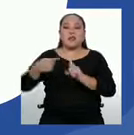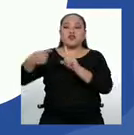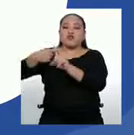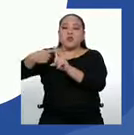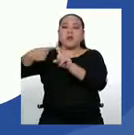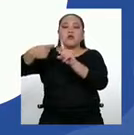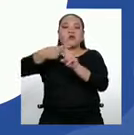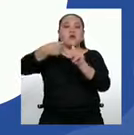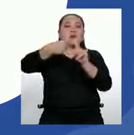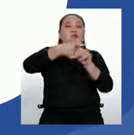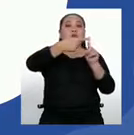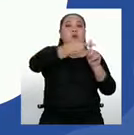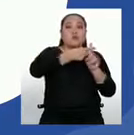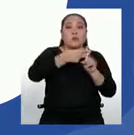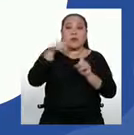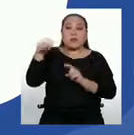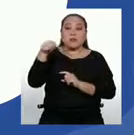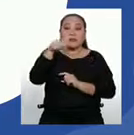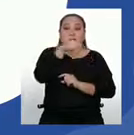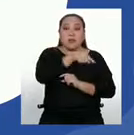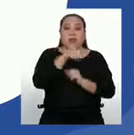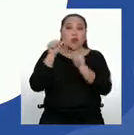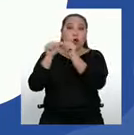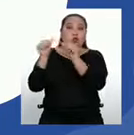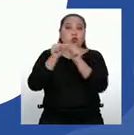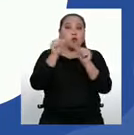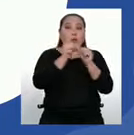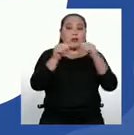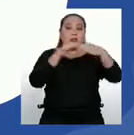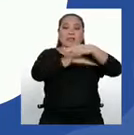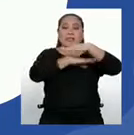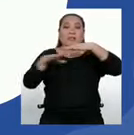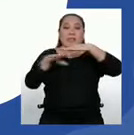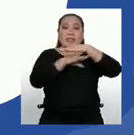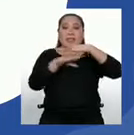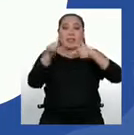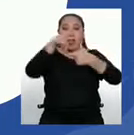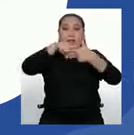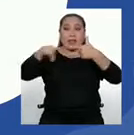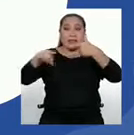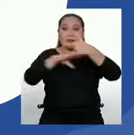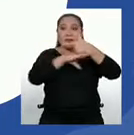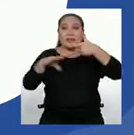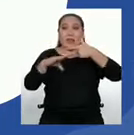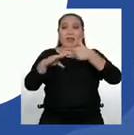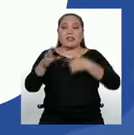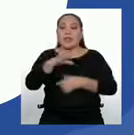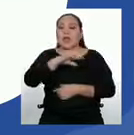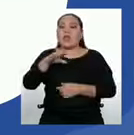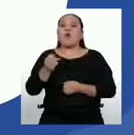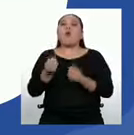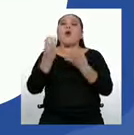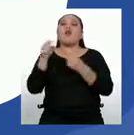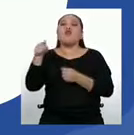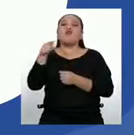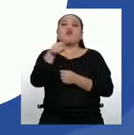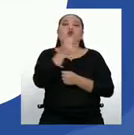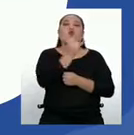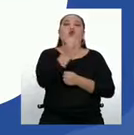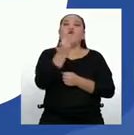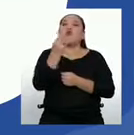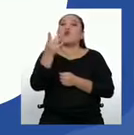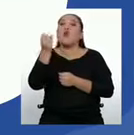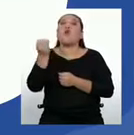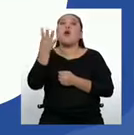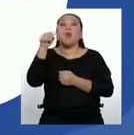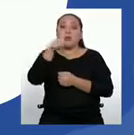todos los datos dividida entre la cantidad total de datos. Como vemos en la fórmula, cada uno de